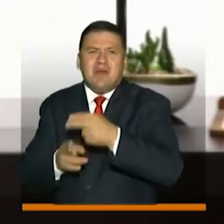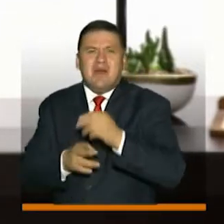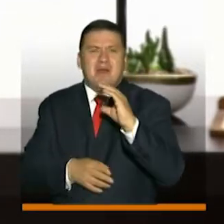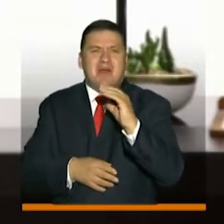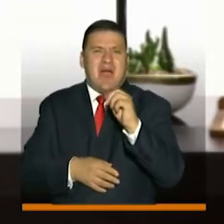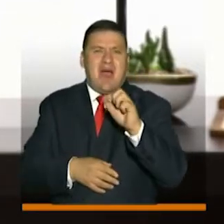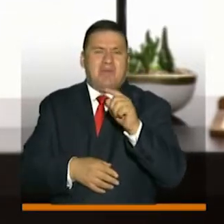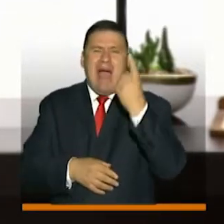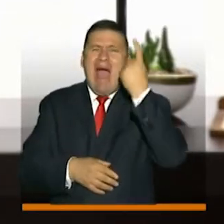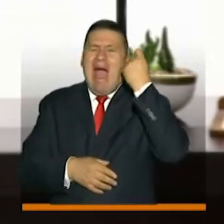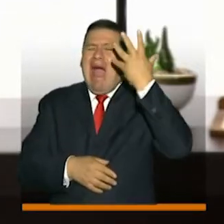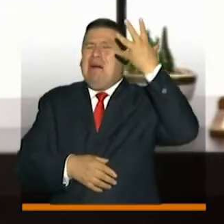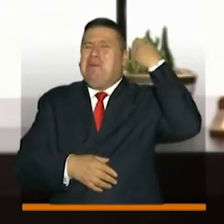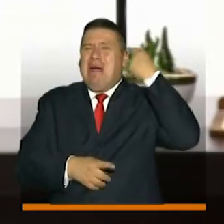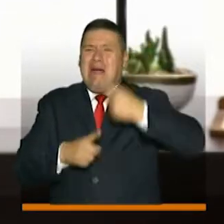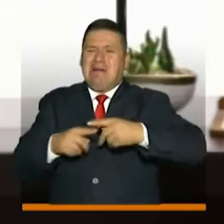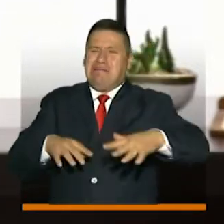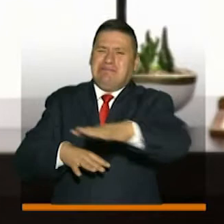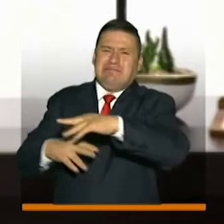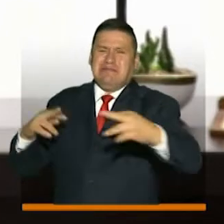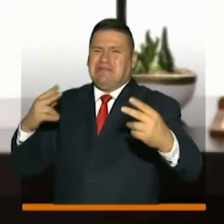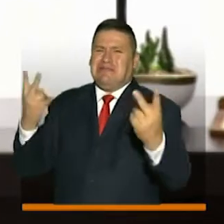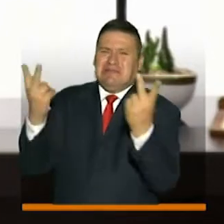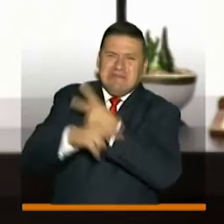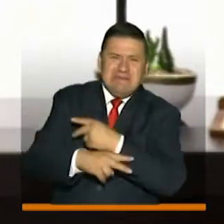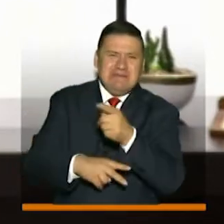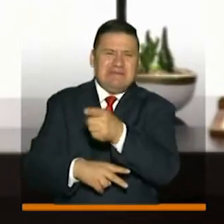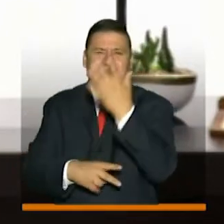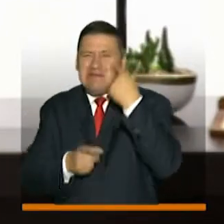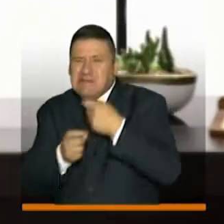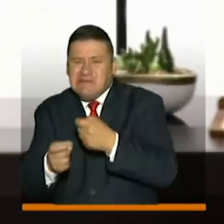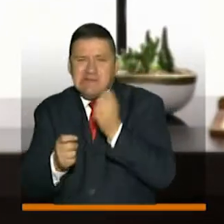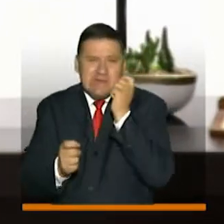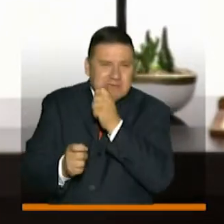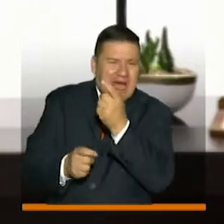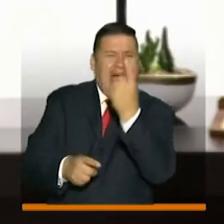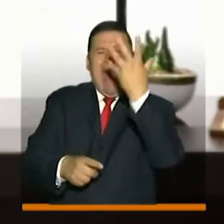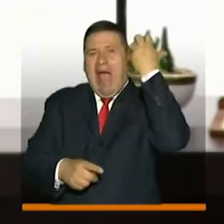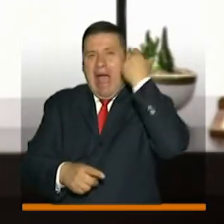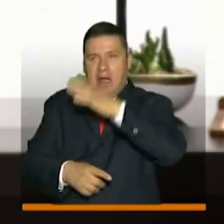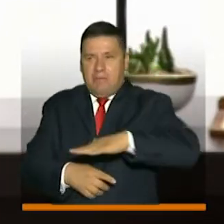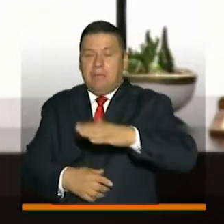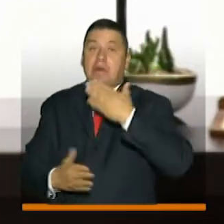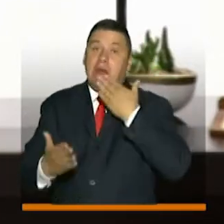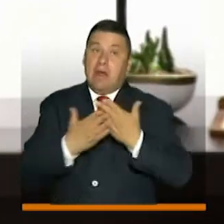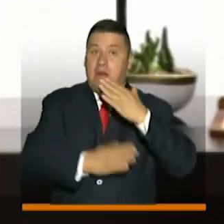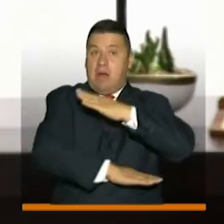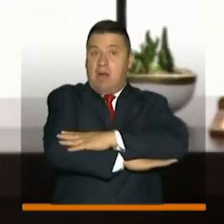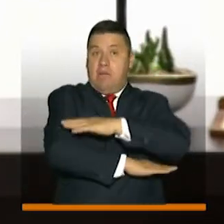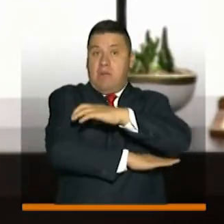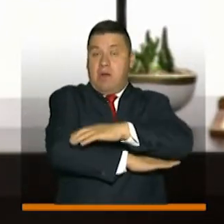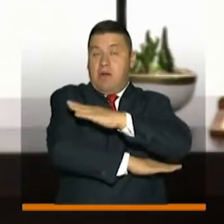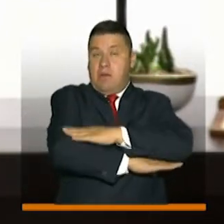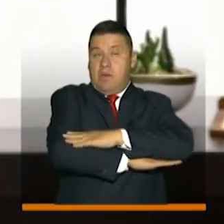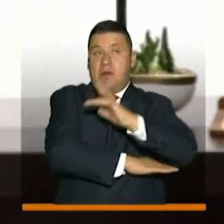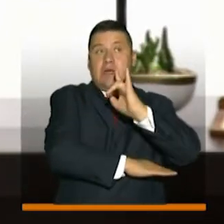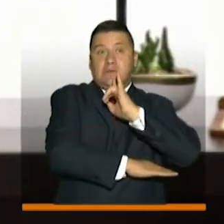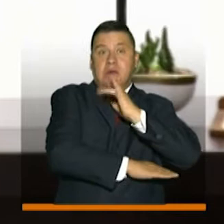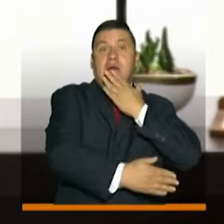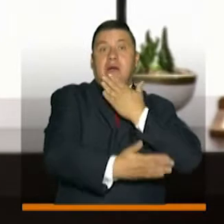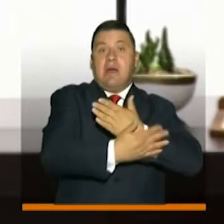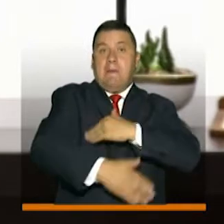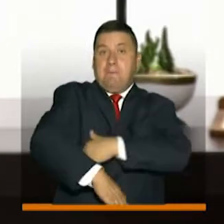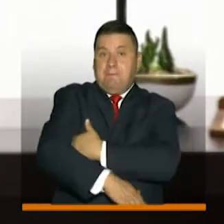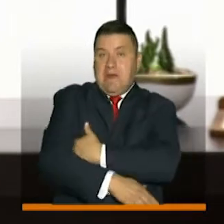allí había zona de conflicto, cultivos ilícitos, pero gracias a su trabajo, al apoyo de la Embajada Americana, a todos los ministros,